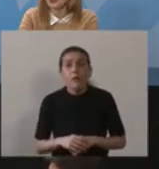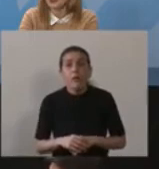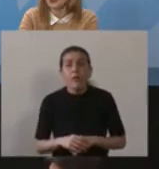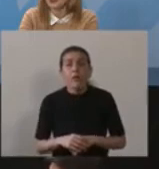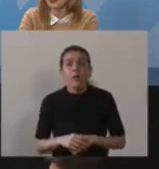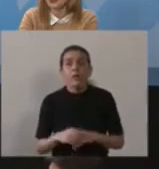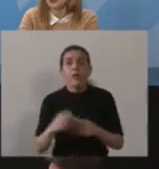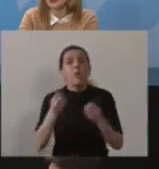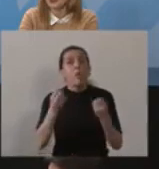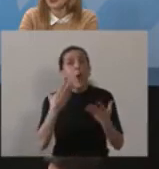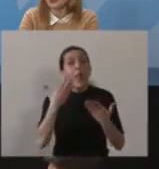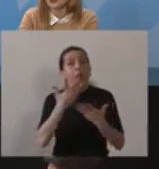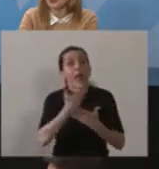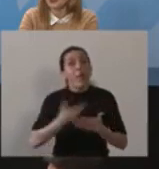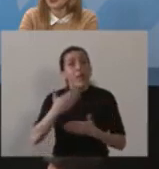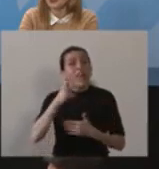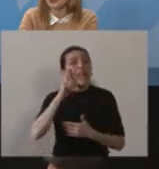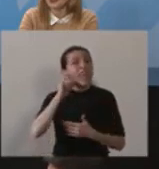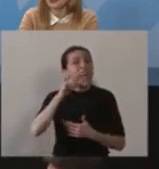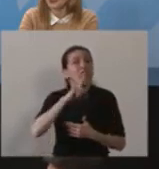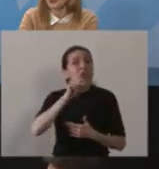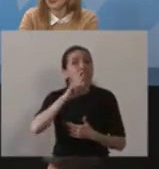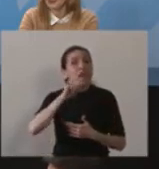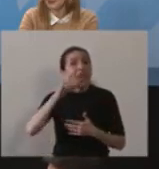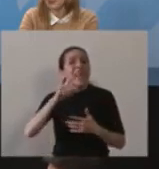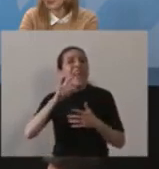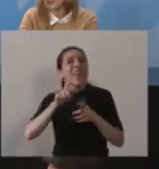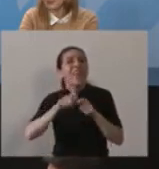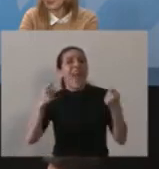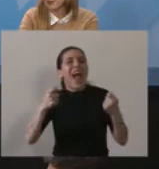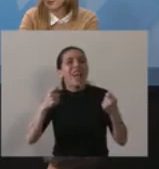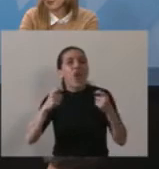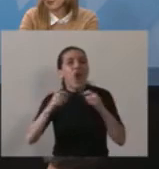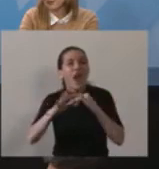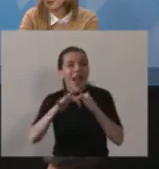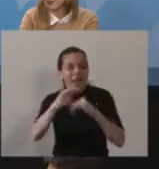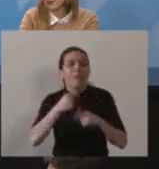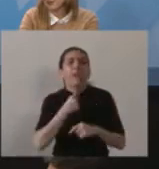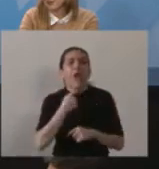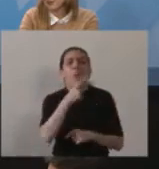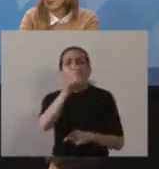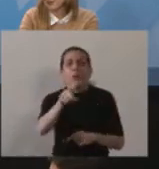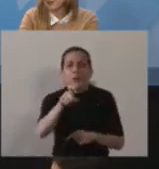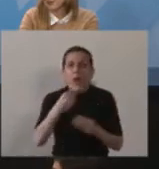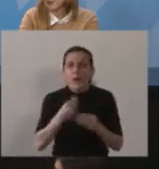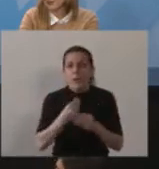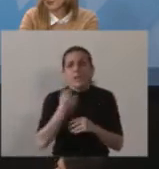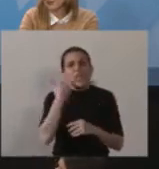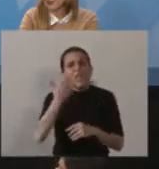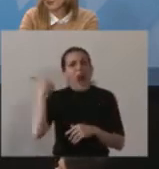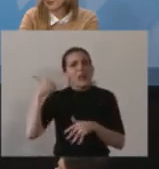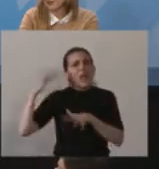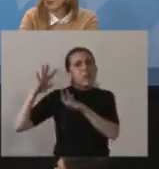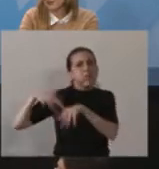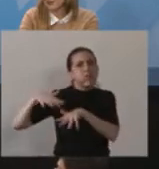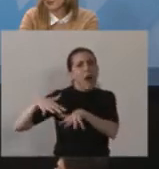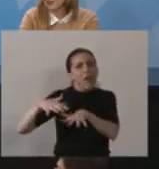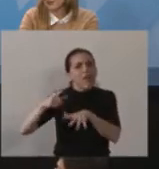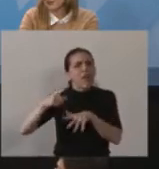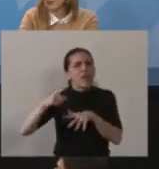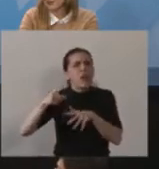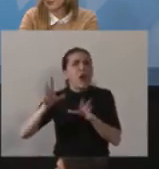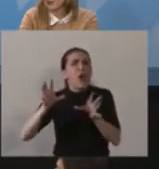Sí, buenas tardes, Presidente Ignacio Ortelli del Diario Clarín. Le quiero consultar, porque ya ha habido algunas manifestaciones de sectores de la